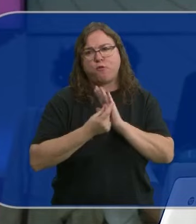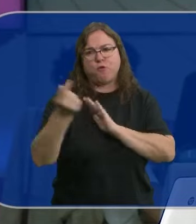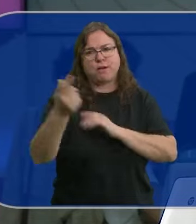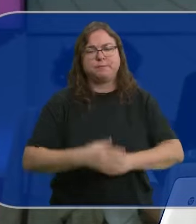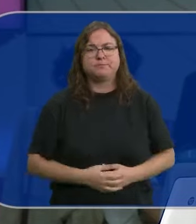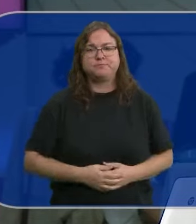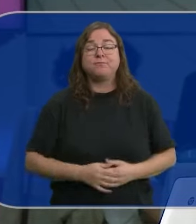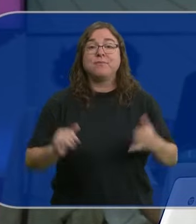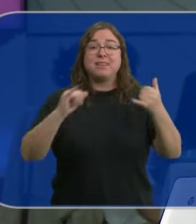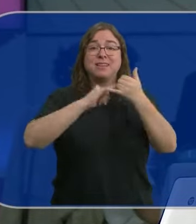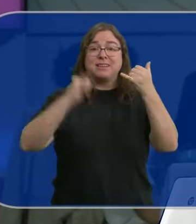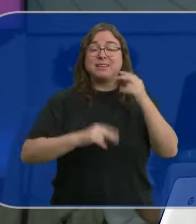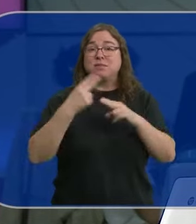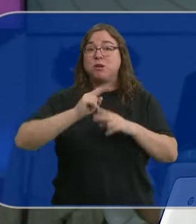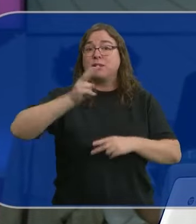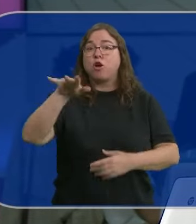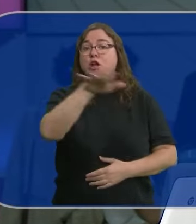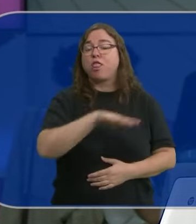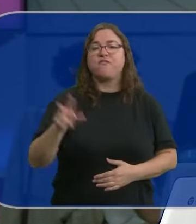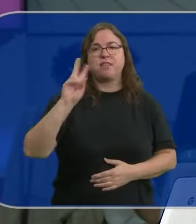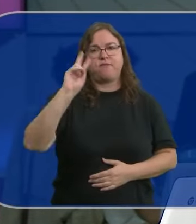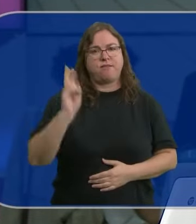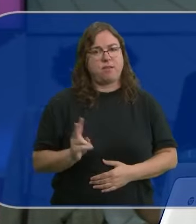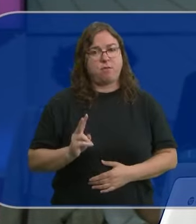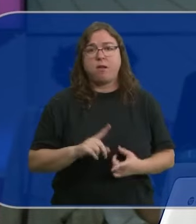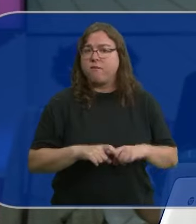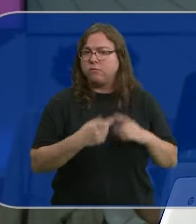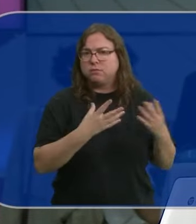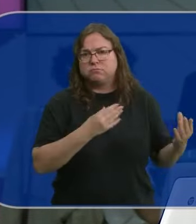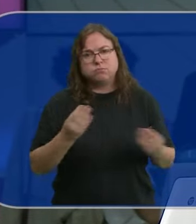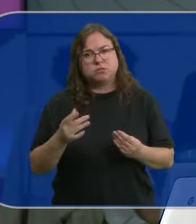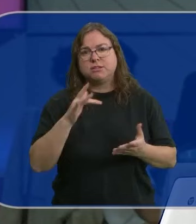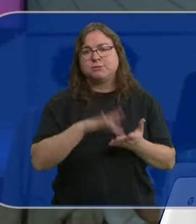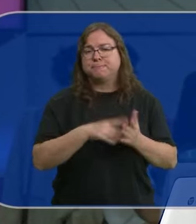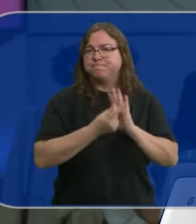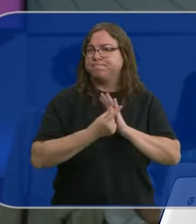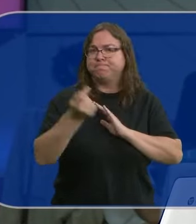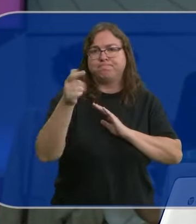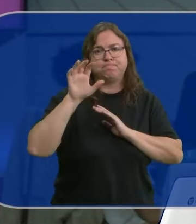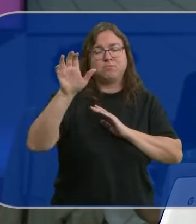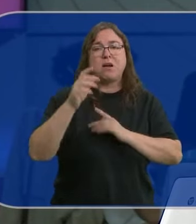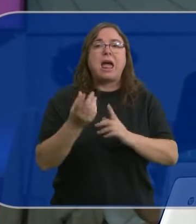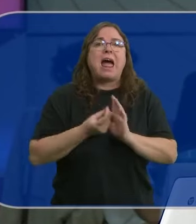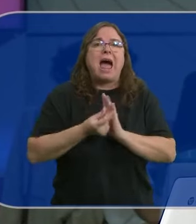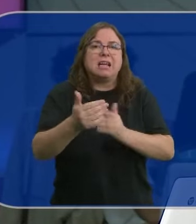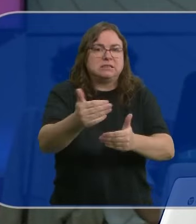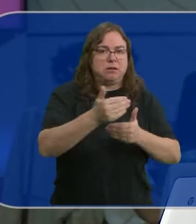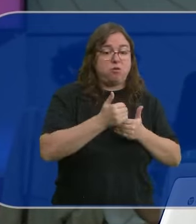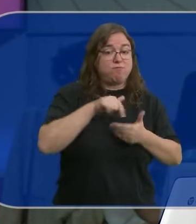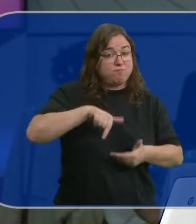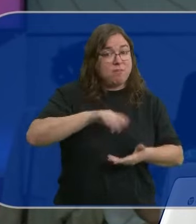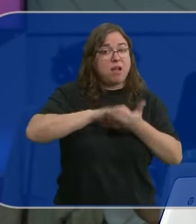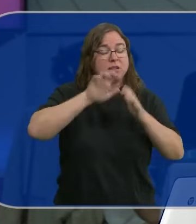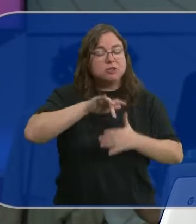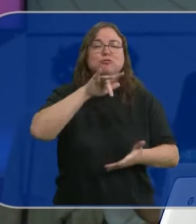Otra de las crisis políticas se está desarrollando en Venezuela. Son muchas las familias que se han visto obligadas a irse del país en busca de asilo. Aquí en